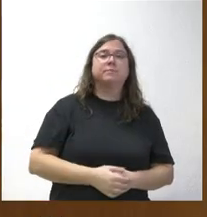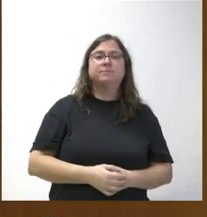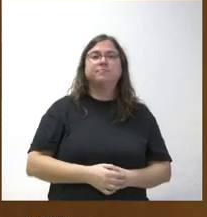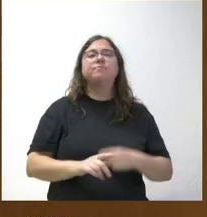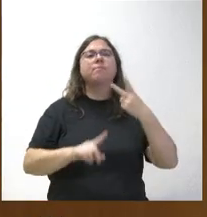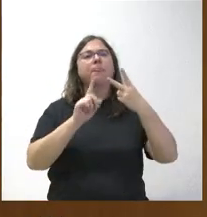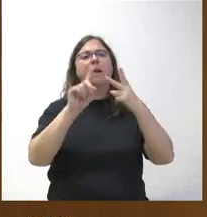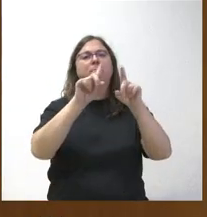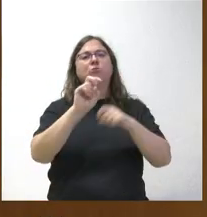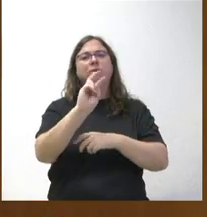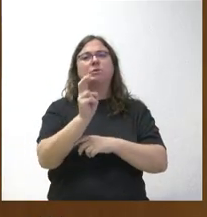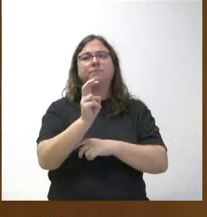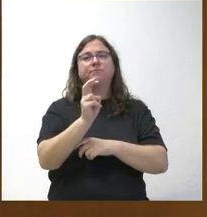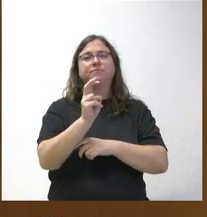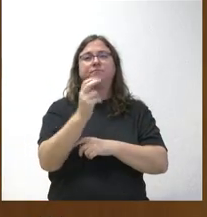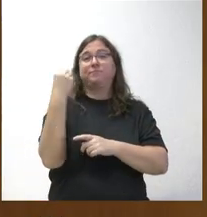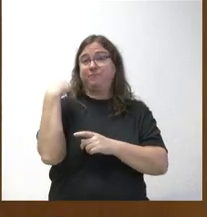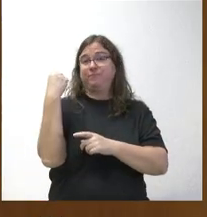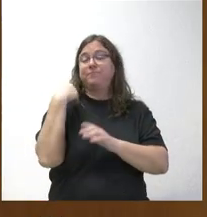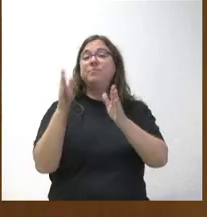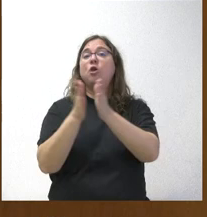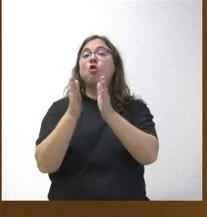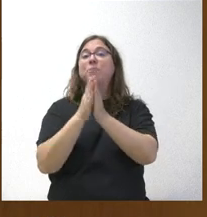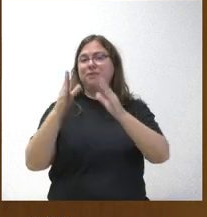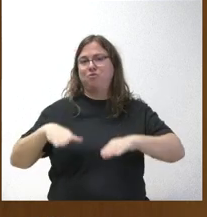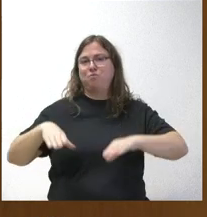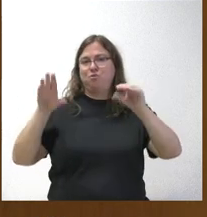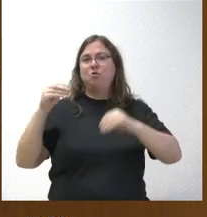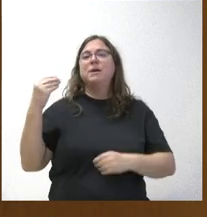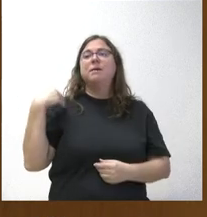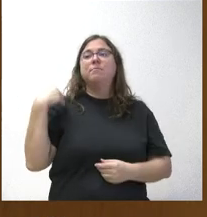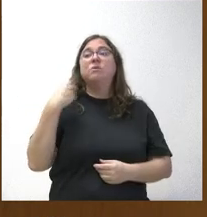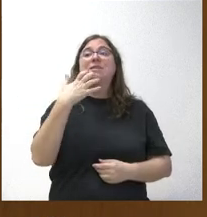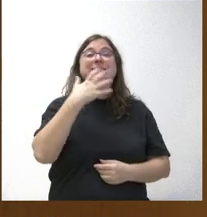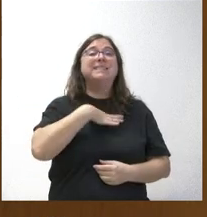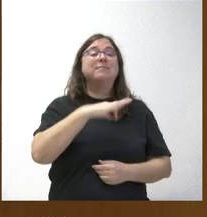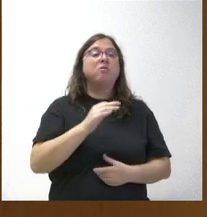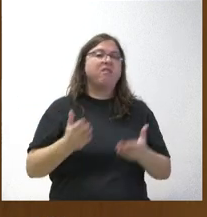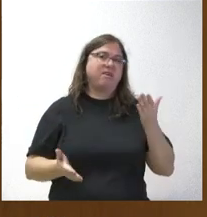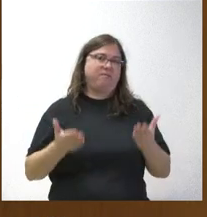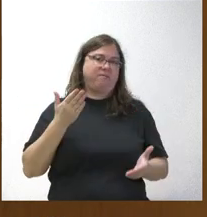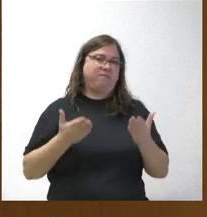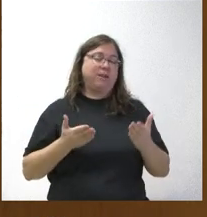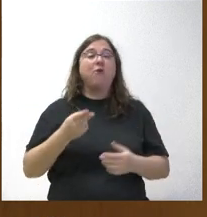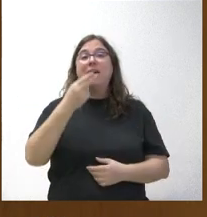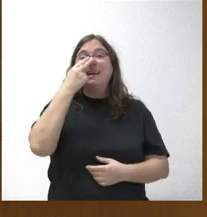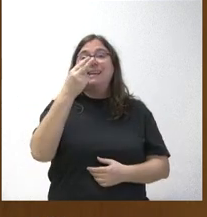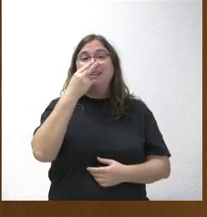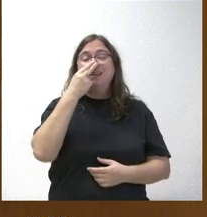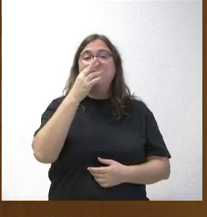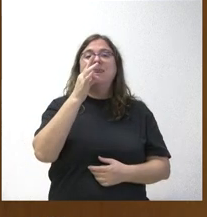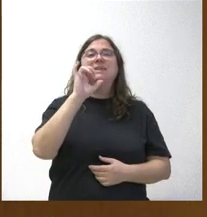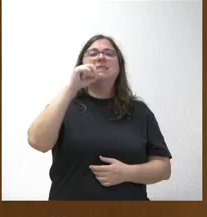otra pregunta que nos hacen desde nuestros compañeros de Burgos, si nos puede hacer una valoración del interés mostrado por Sidenor